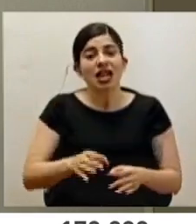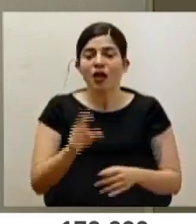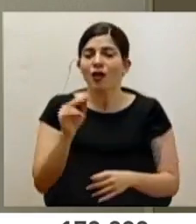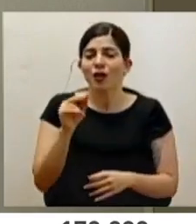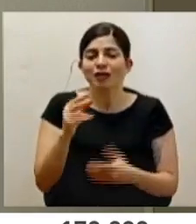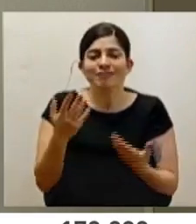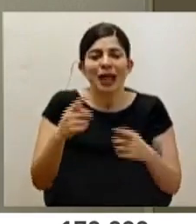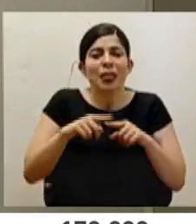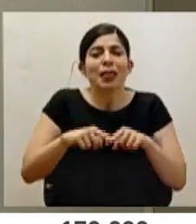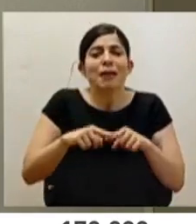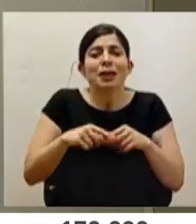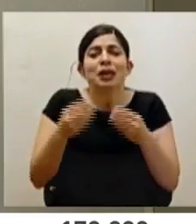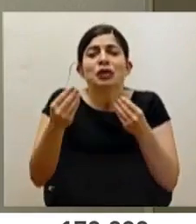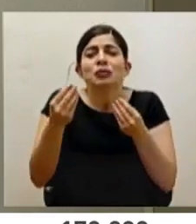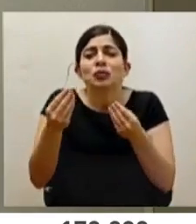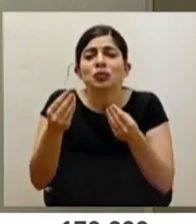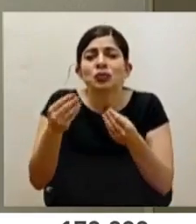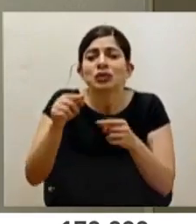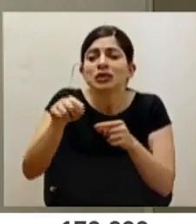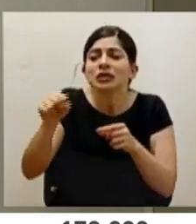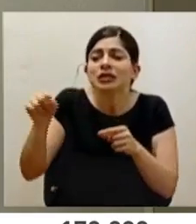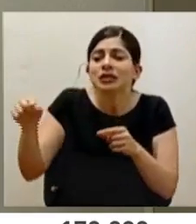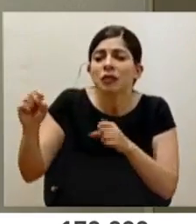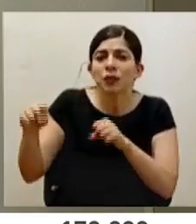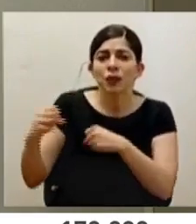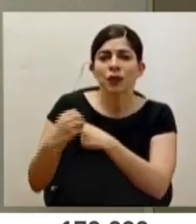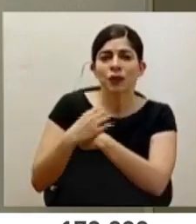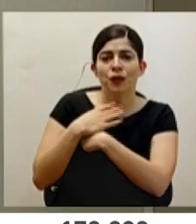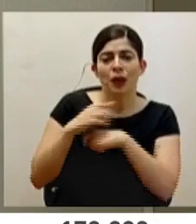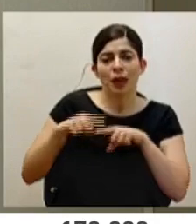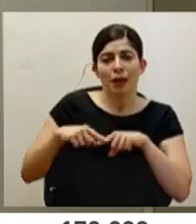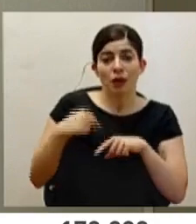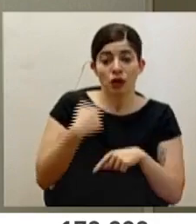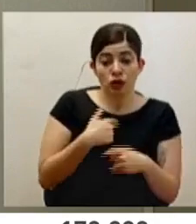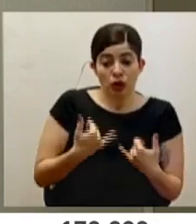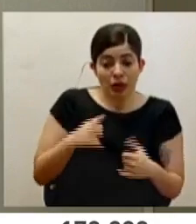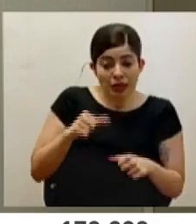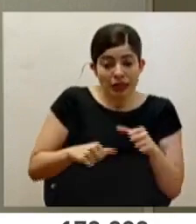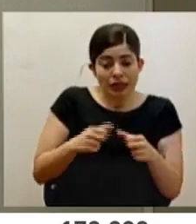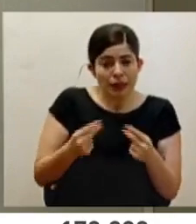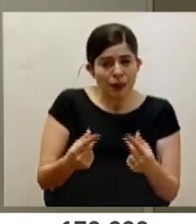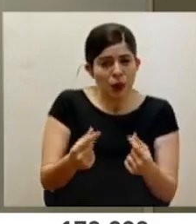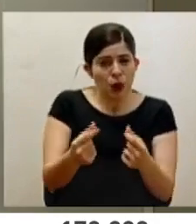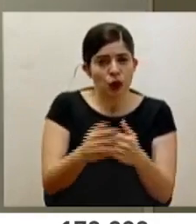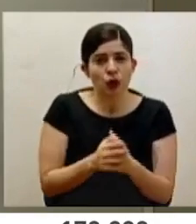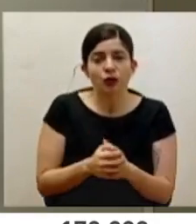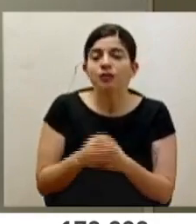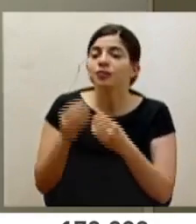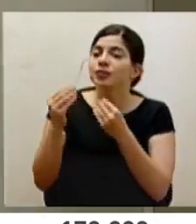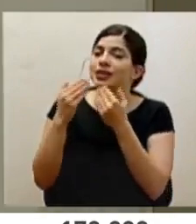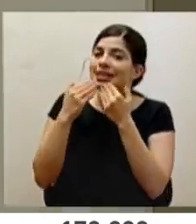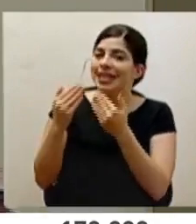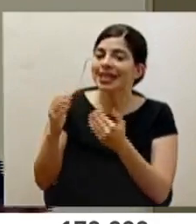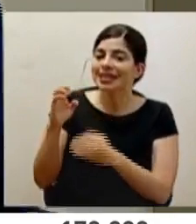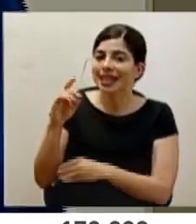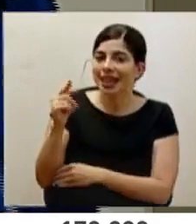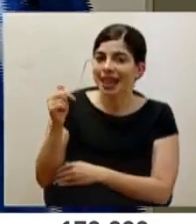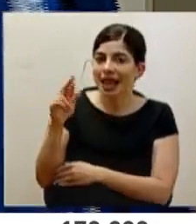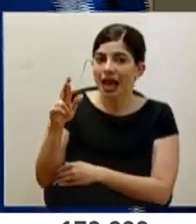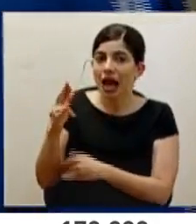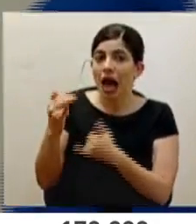Eso va a depender de muchas variables. Lo cierto es que, pues, estamos en ese esfuerzo tratando de que sea lo más pronto posible. Muchísimas gracias, don Edgar.